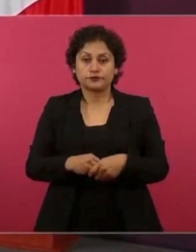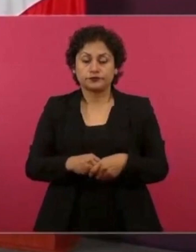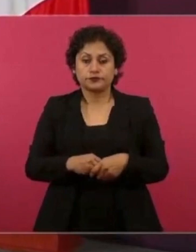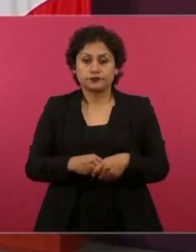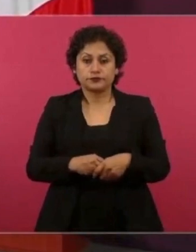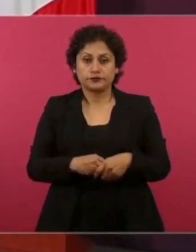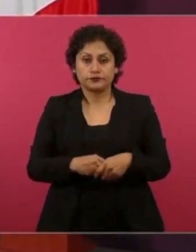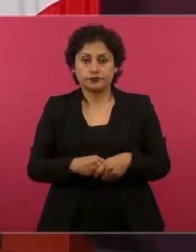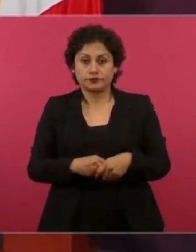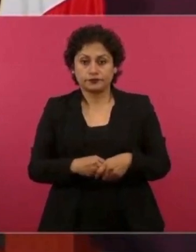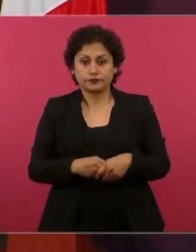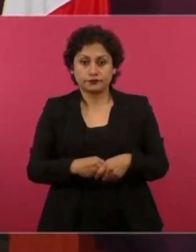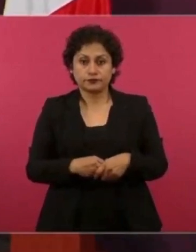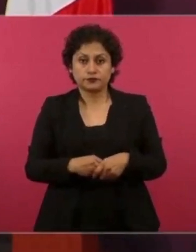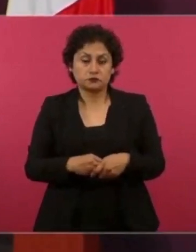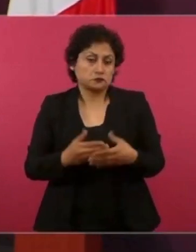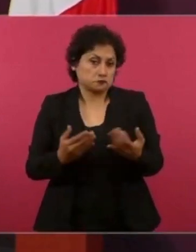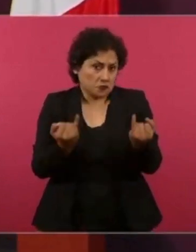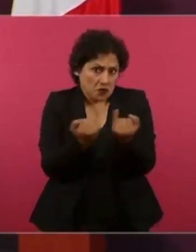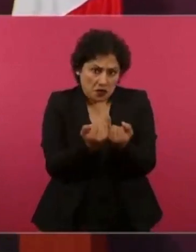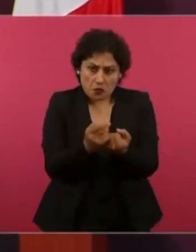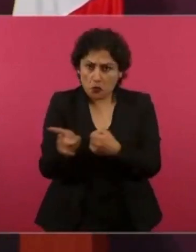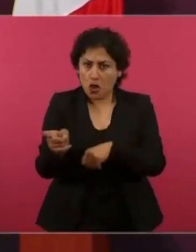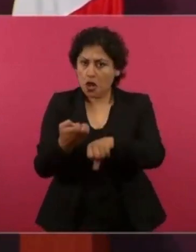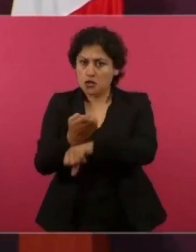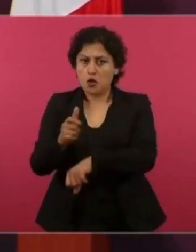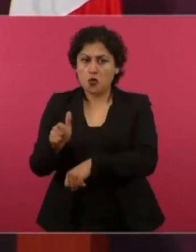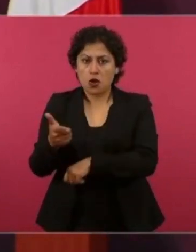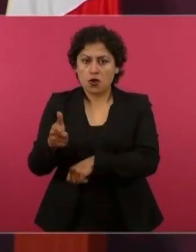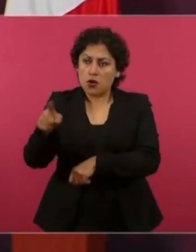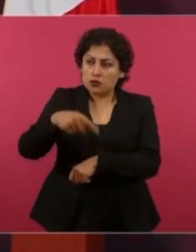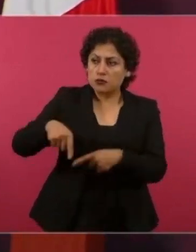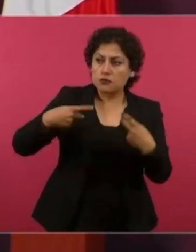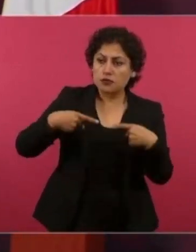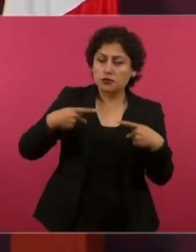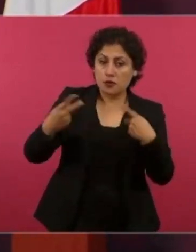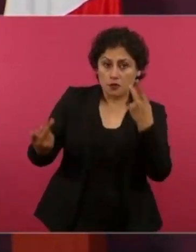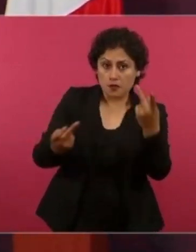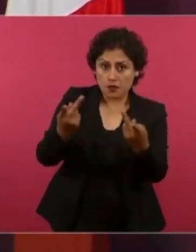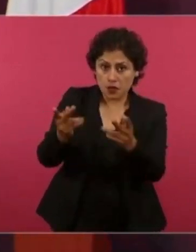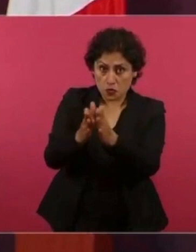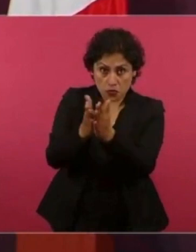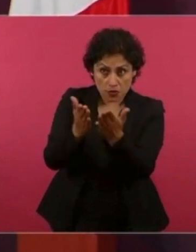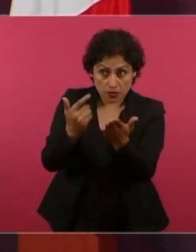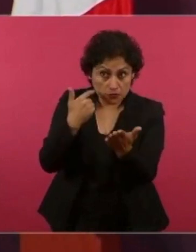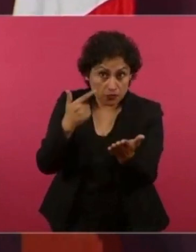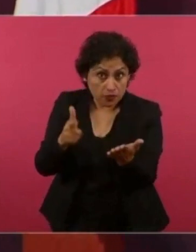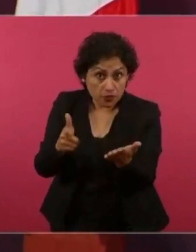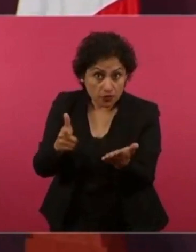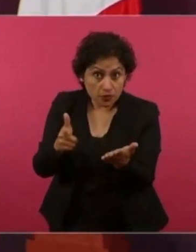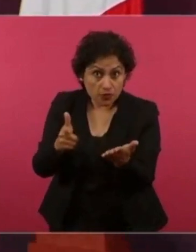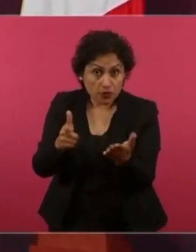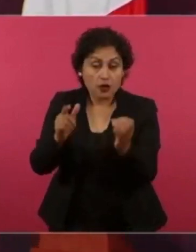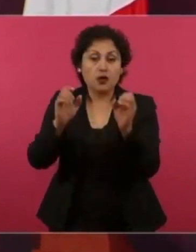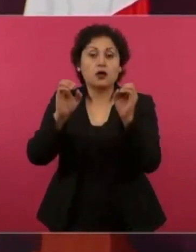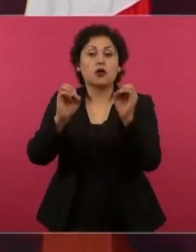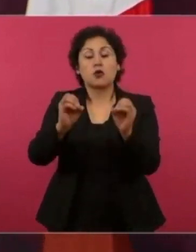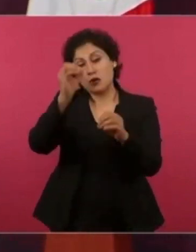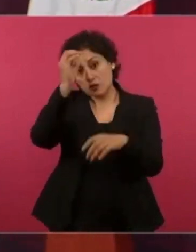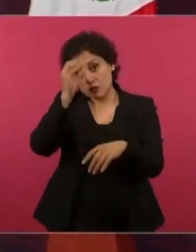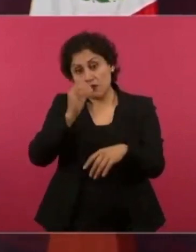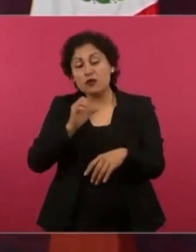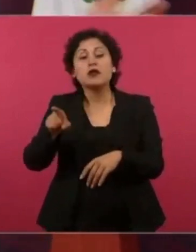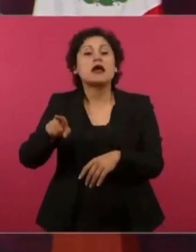Que se haga lo mismo en Guanajuato, en Coahuila, donde los gobernadores están